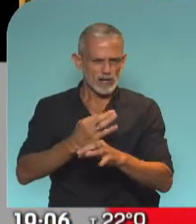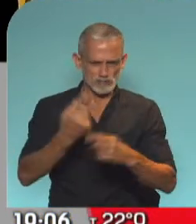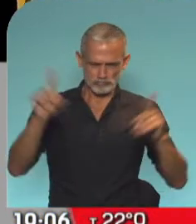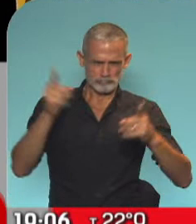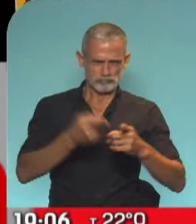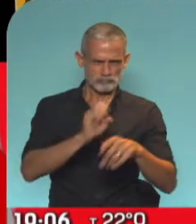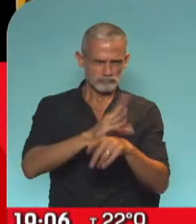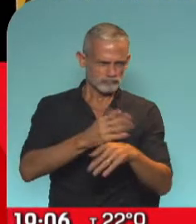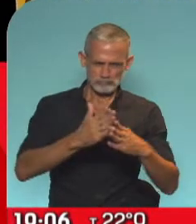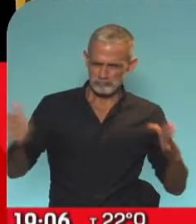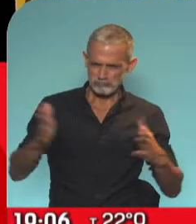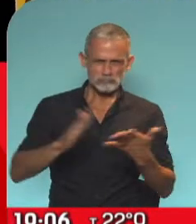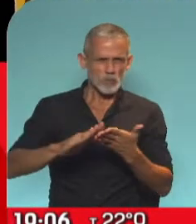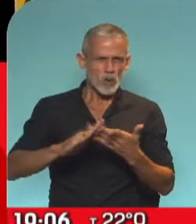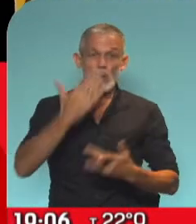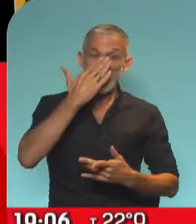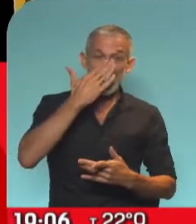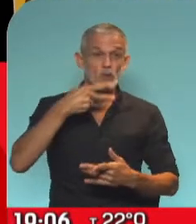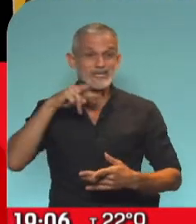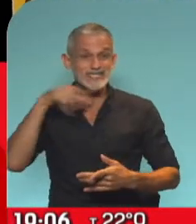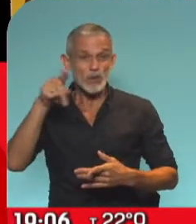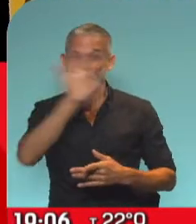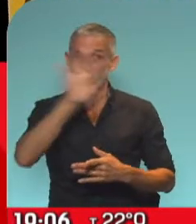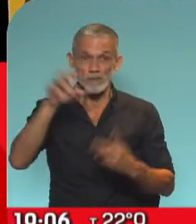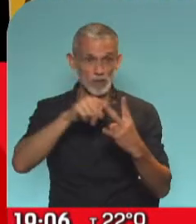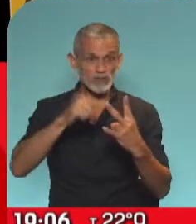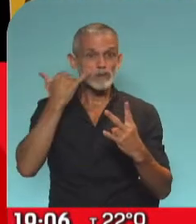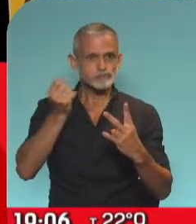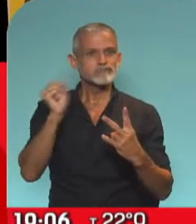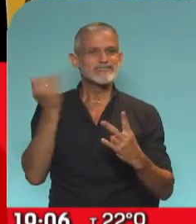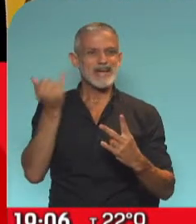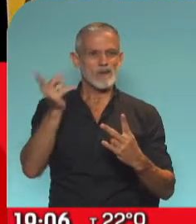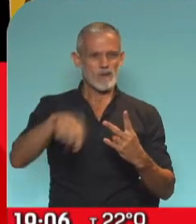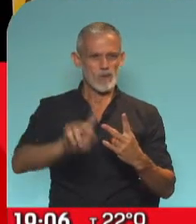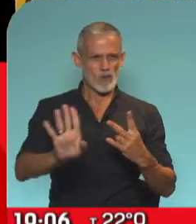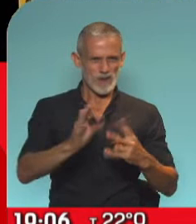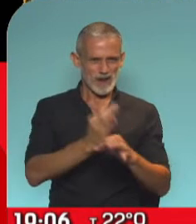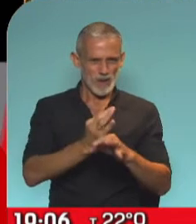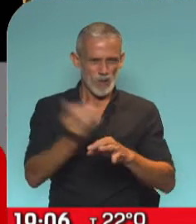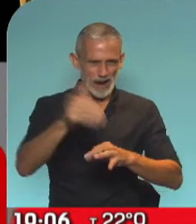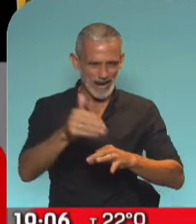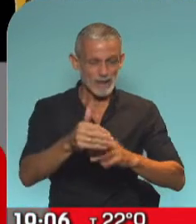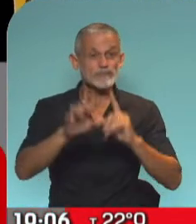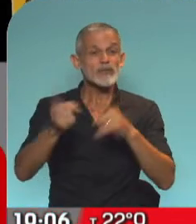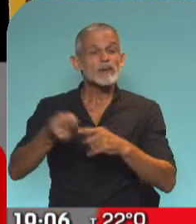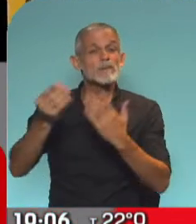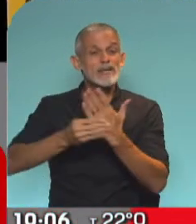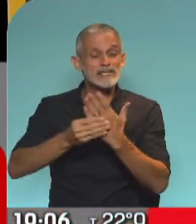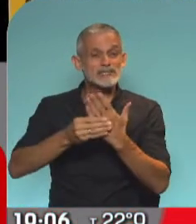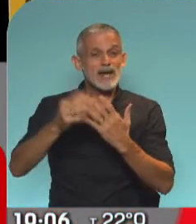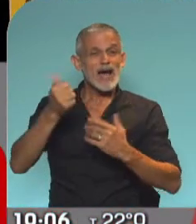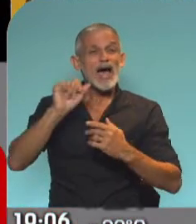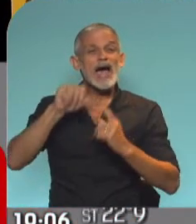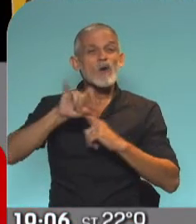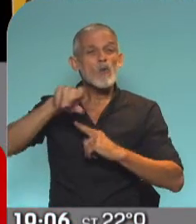contexto de pandemia es algo nuevo. Córdoba y San Juan son las provincias que ya regresaron. Hasta el momento, sí, pero también habló la Ministra Acuña, Gabriel.